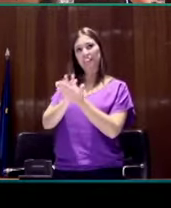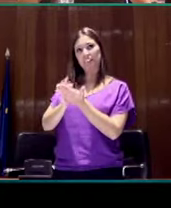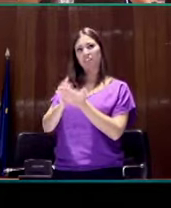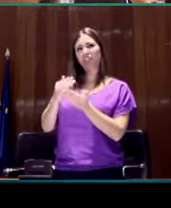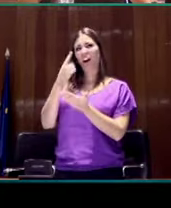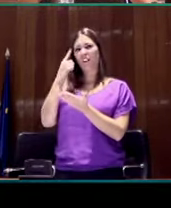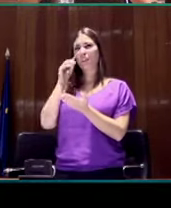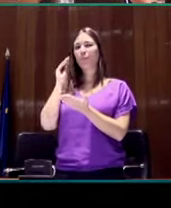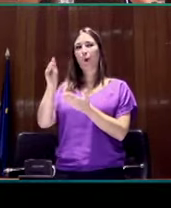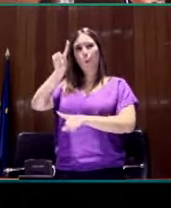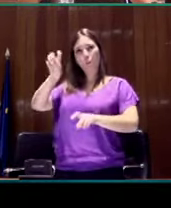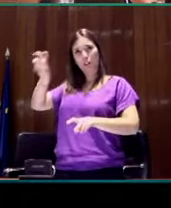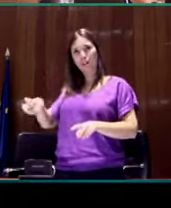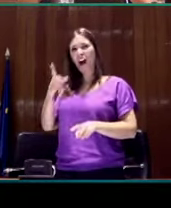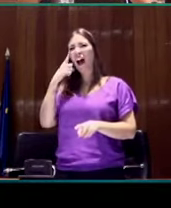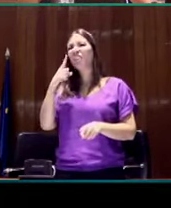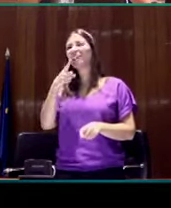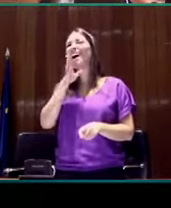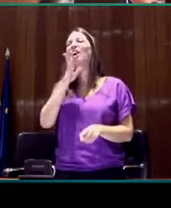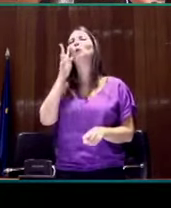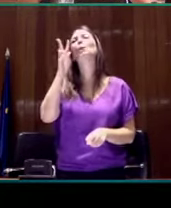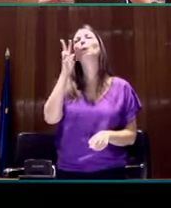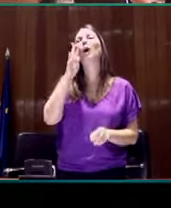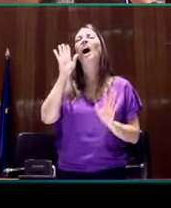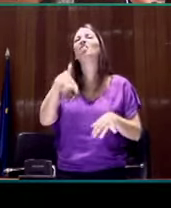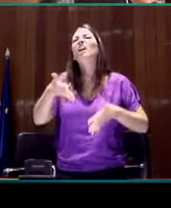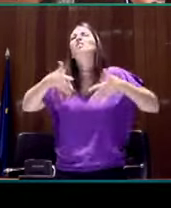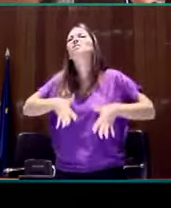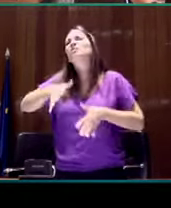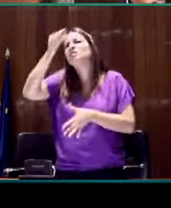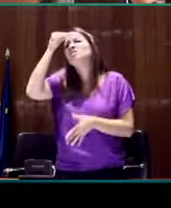saber qué habían comprendido de cuánto habían observado.